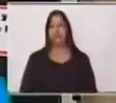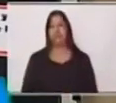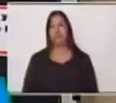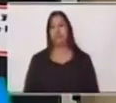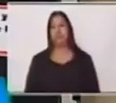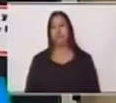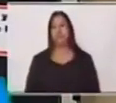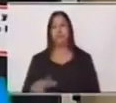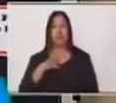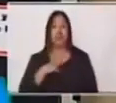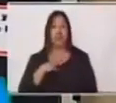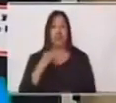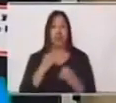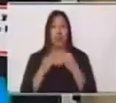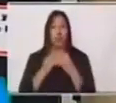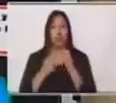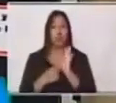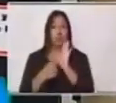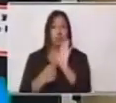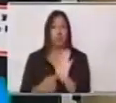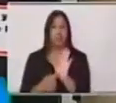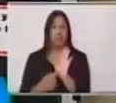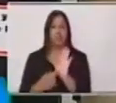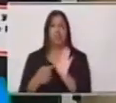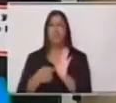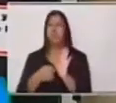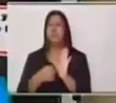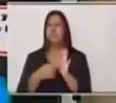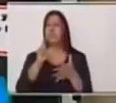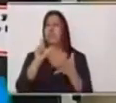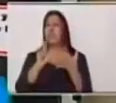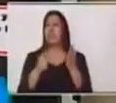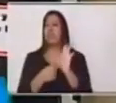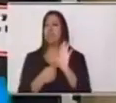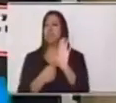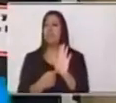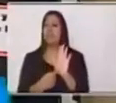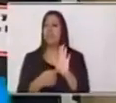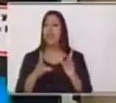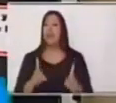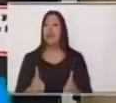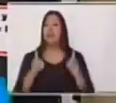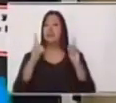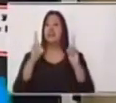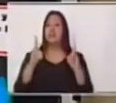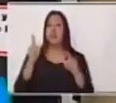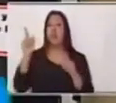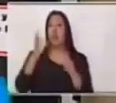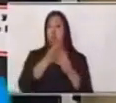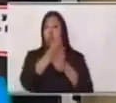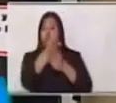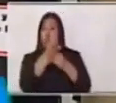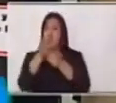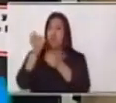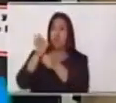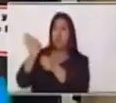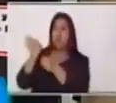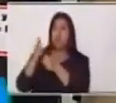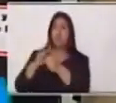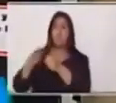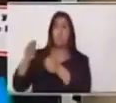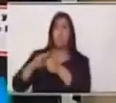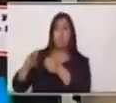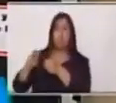Y tenemos, por último, esta característica. ¿Se desarrolla en un departamento, municipio o aldea?